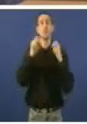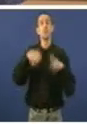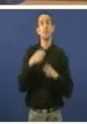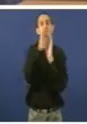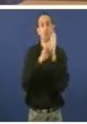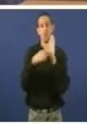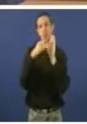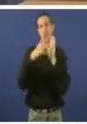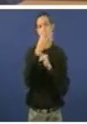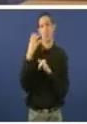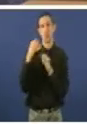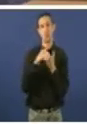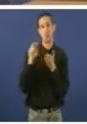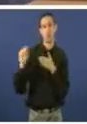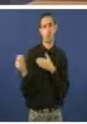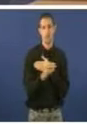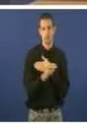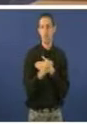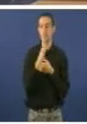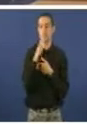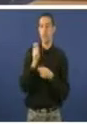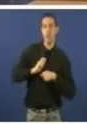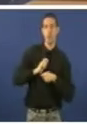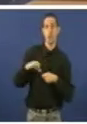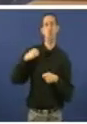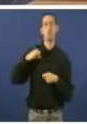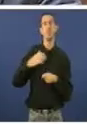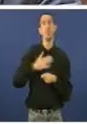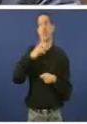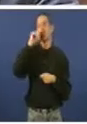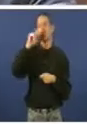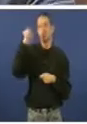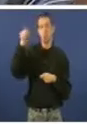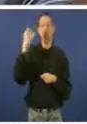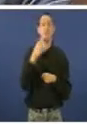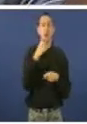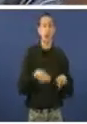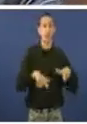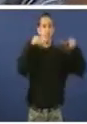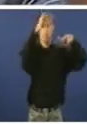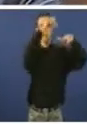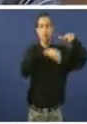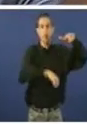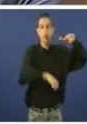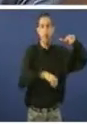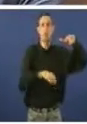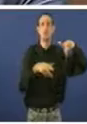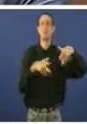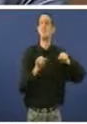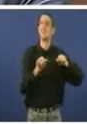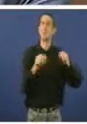millóns de euros. Vostedes nos deixan un hospital de Lugo que era un edificio, punto, sin só un